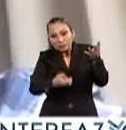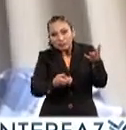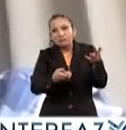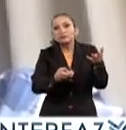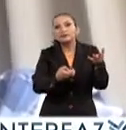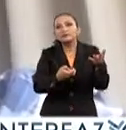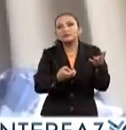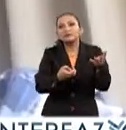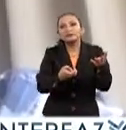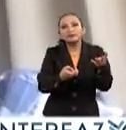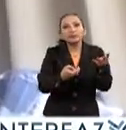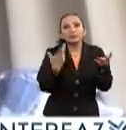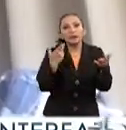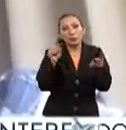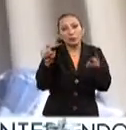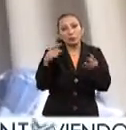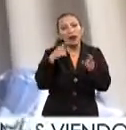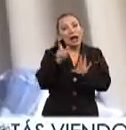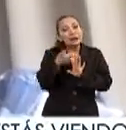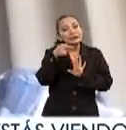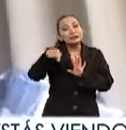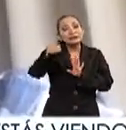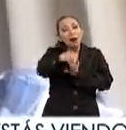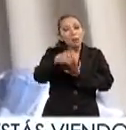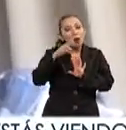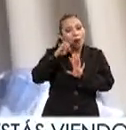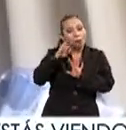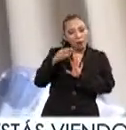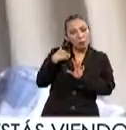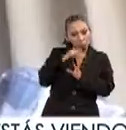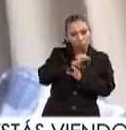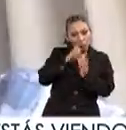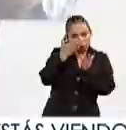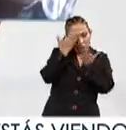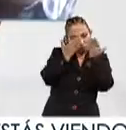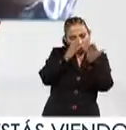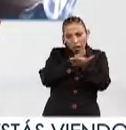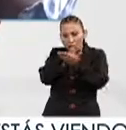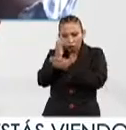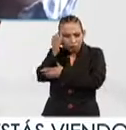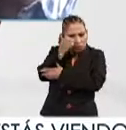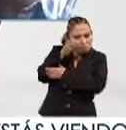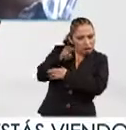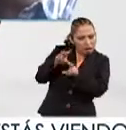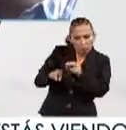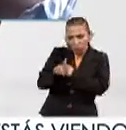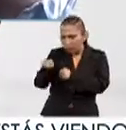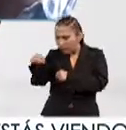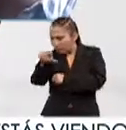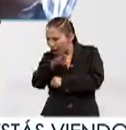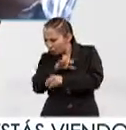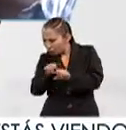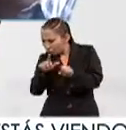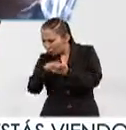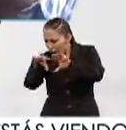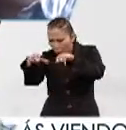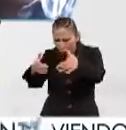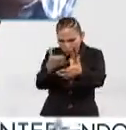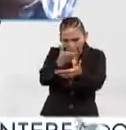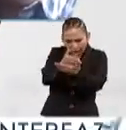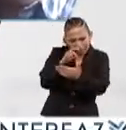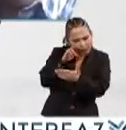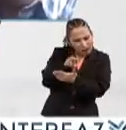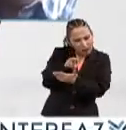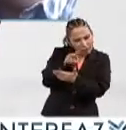se trata es de poder identificar y analizar problemáticas sociales con las comunidades